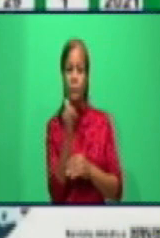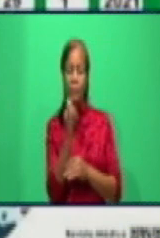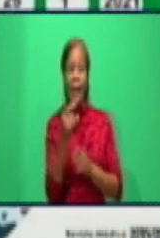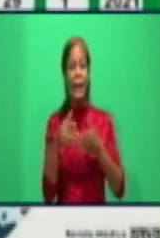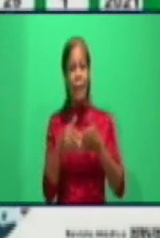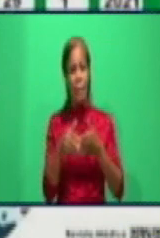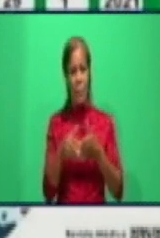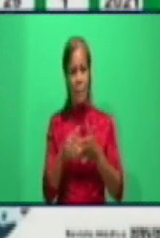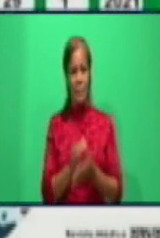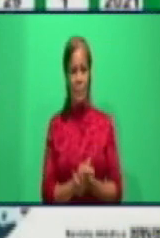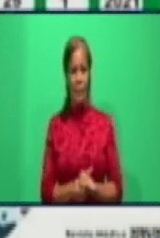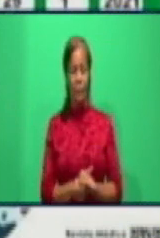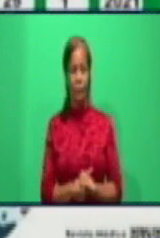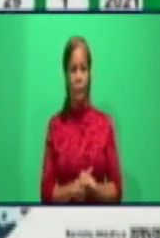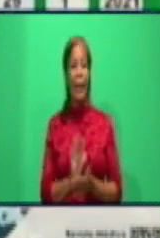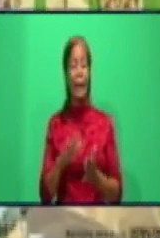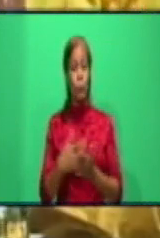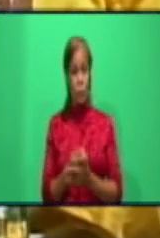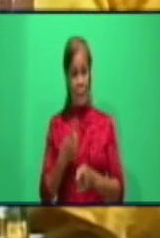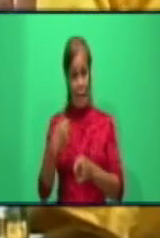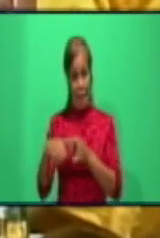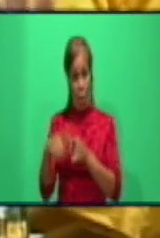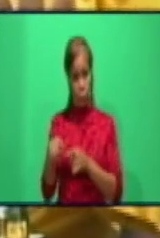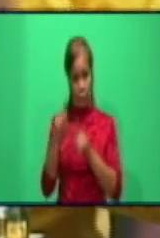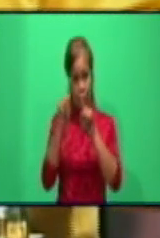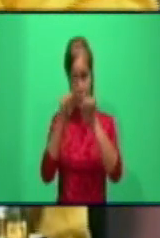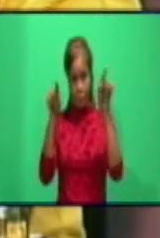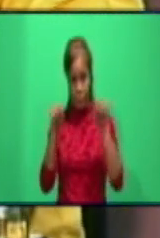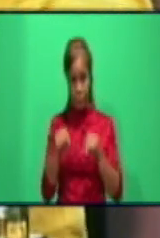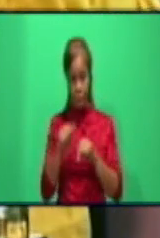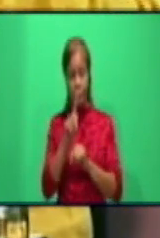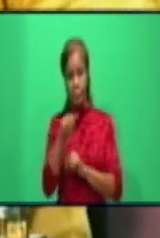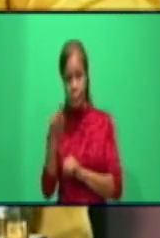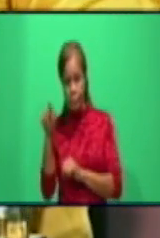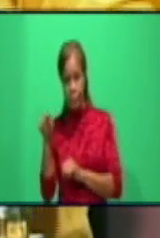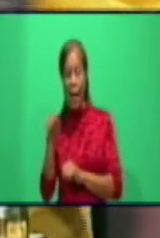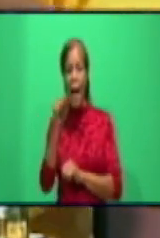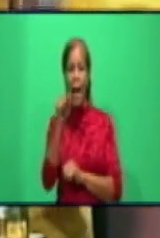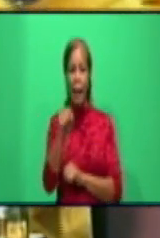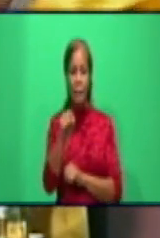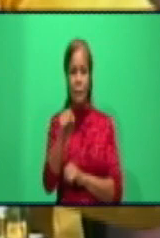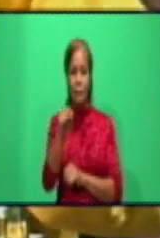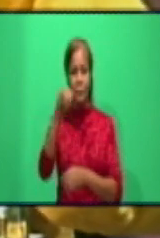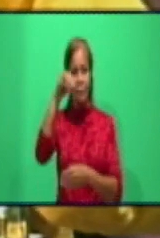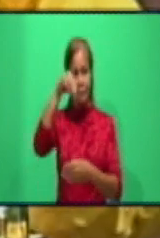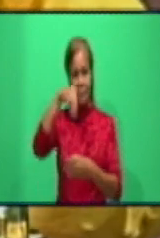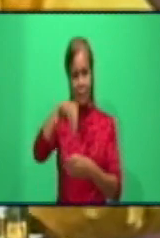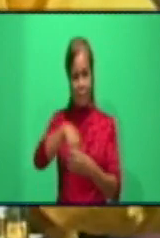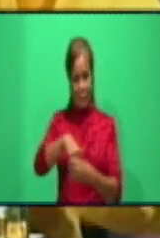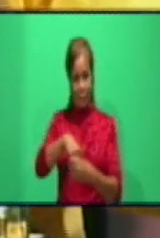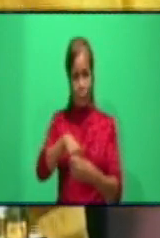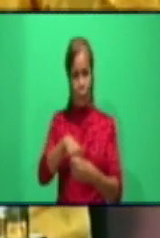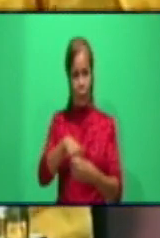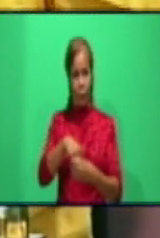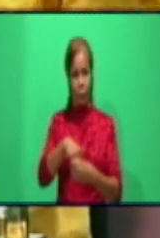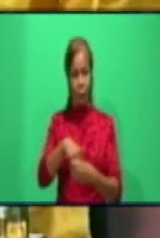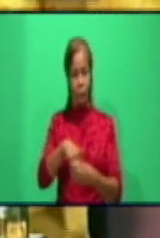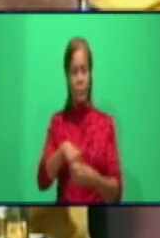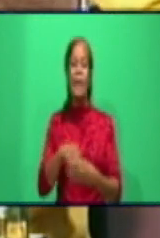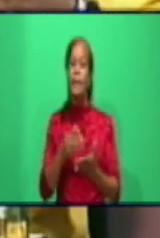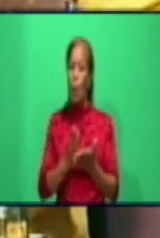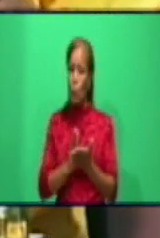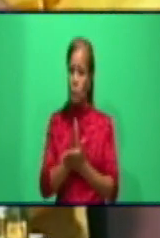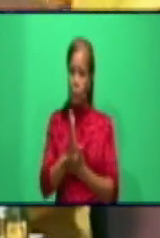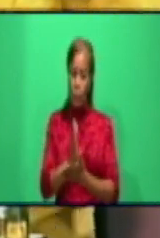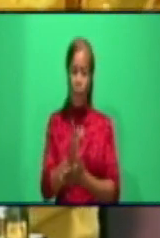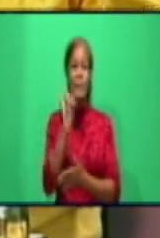Bueno, en la próxima diapositiva ya nos adentramos al escenario que aún sigue siendo preventivo en su 90%,